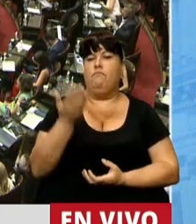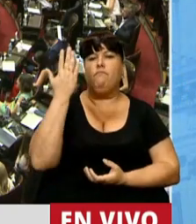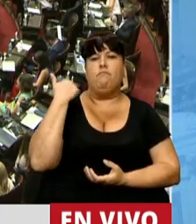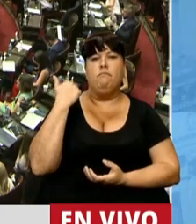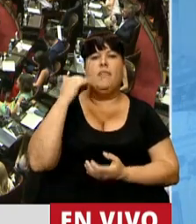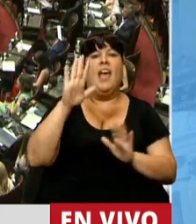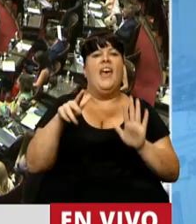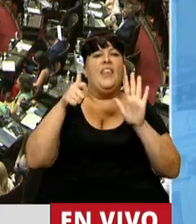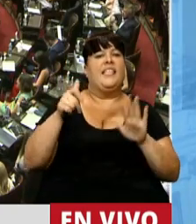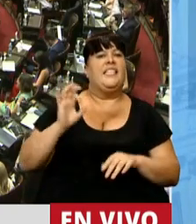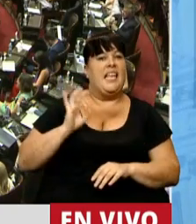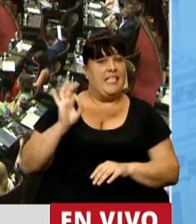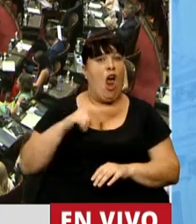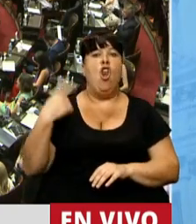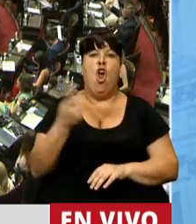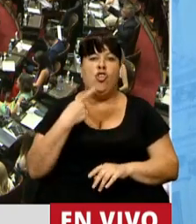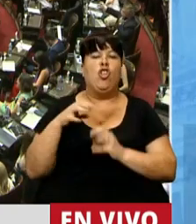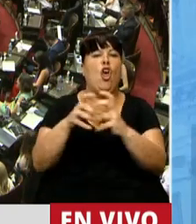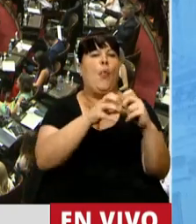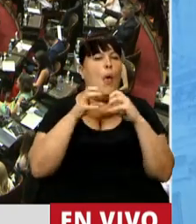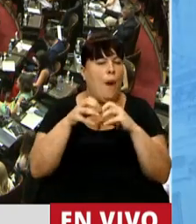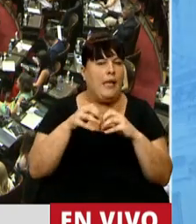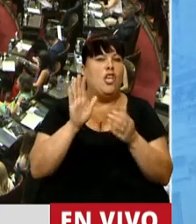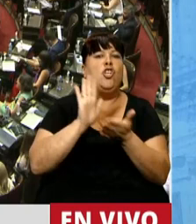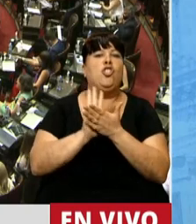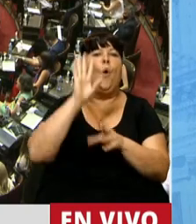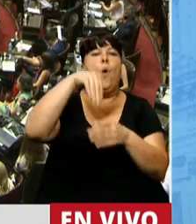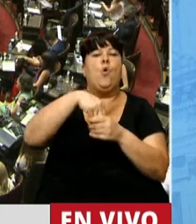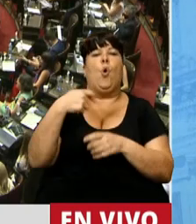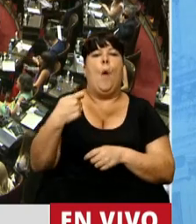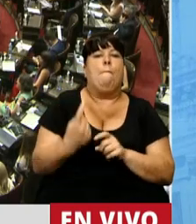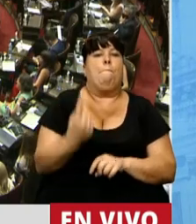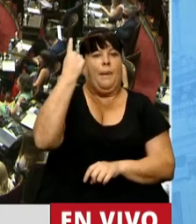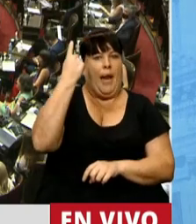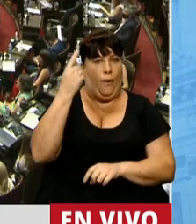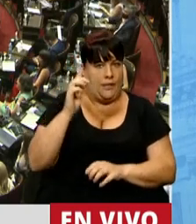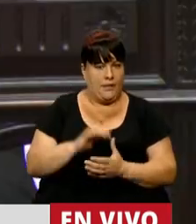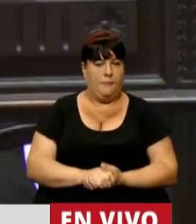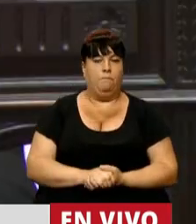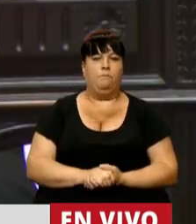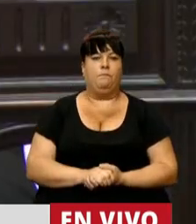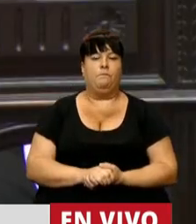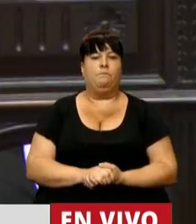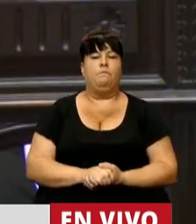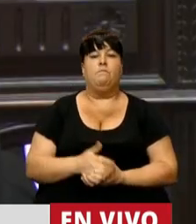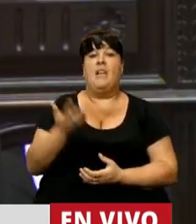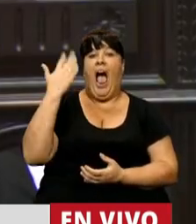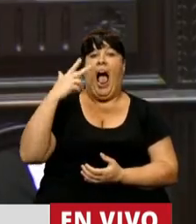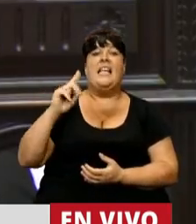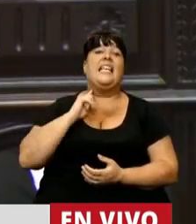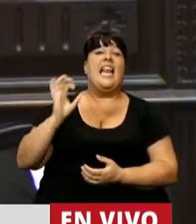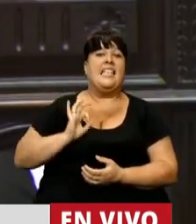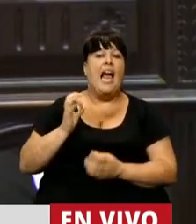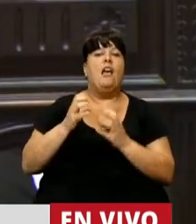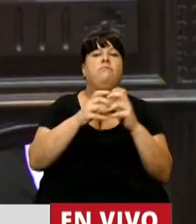Hace 16 años nosotros estábamos discutiendo la inclusión jubilatoria por primera vez. Hace 13 años